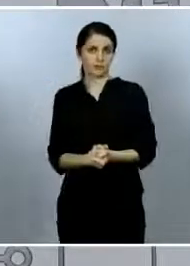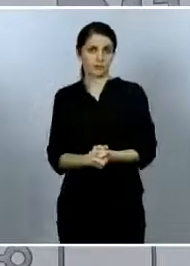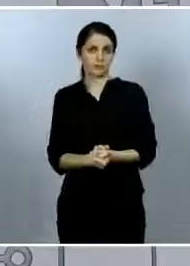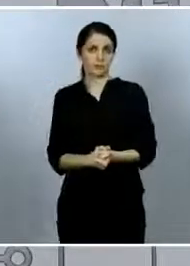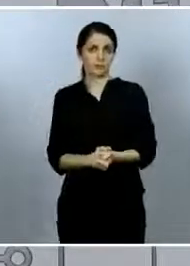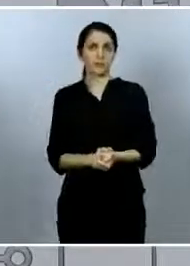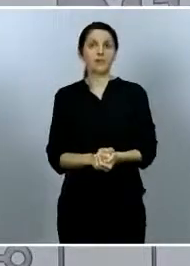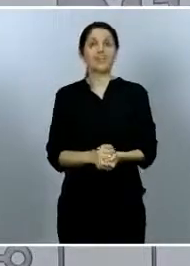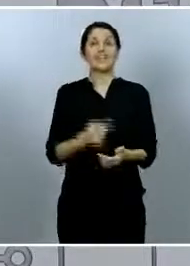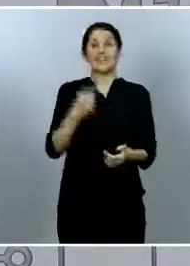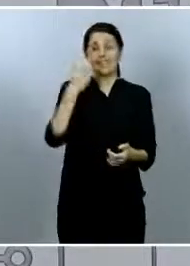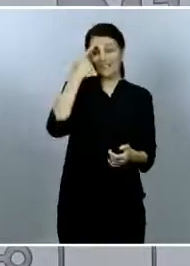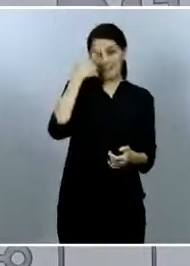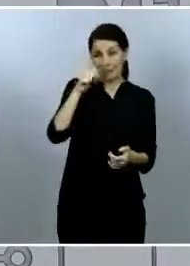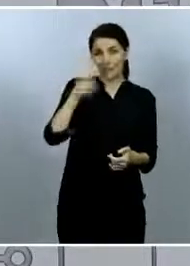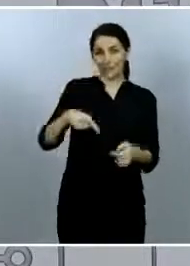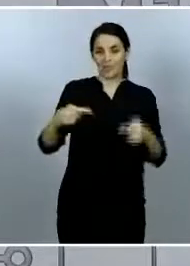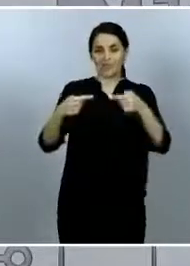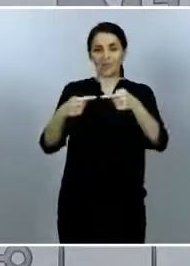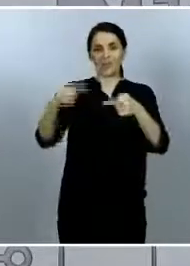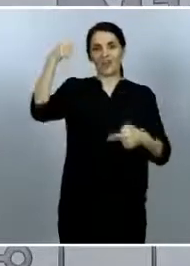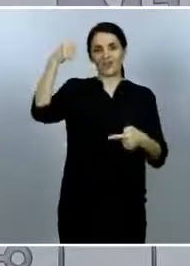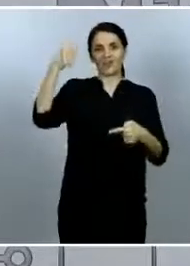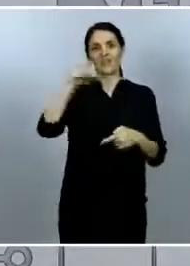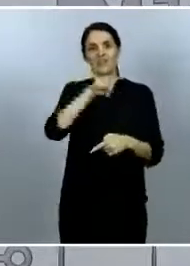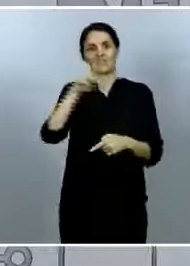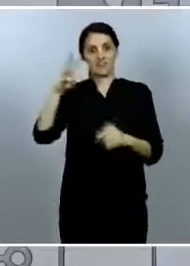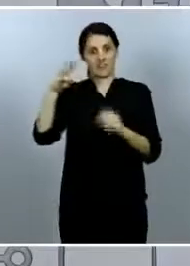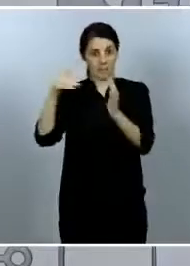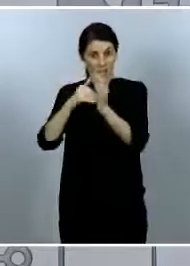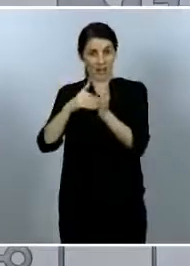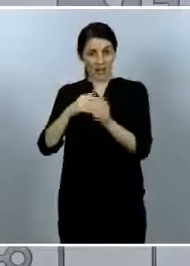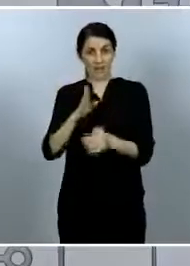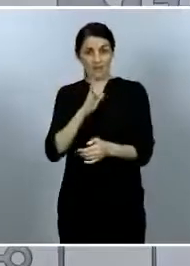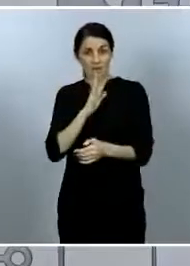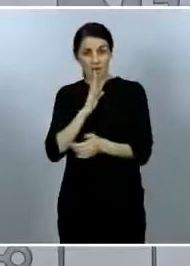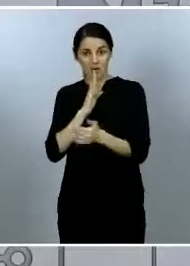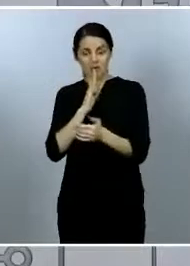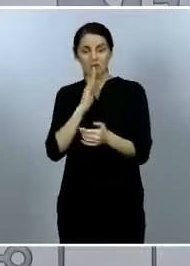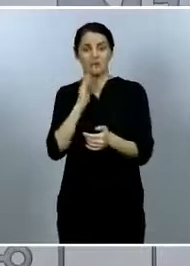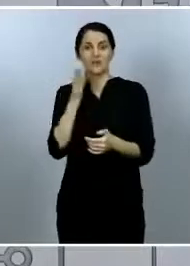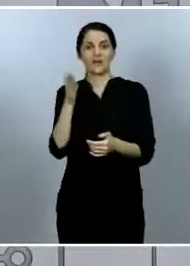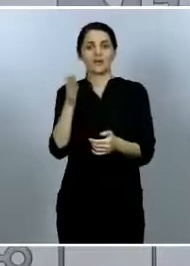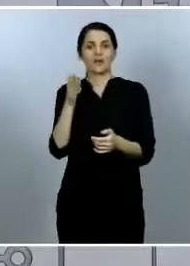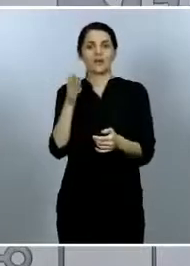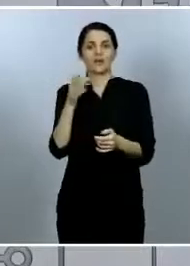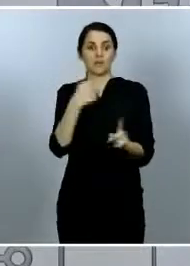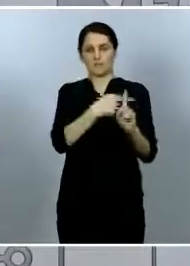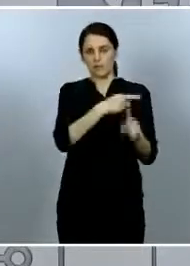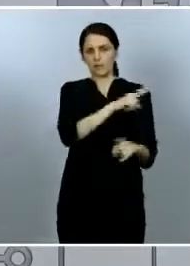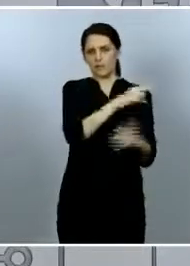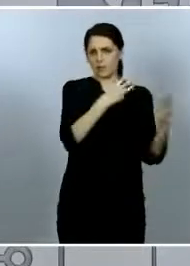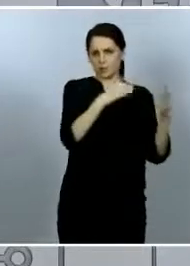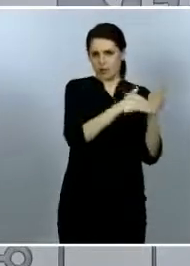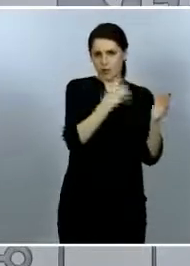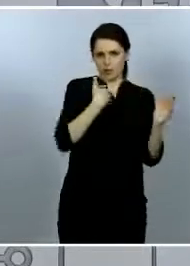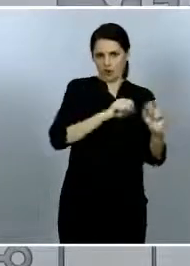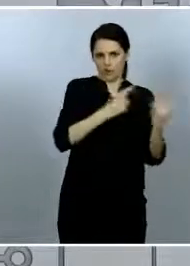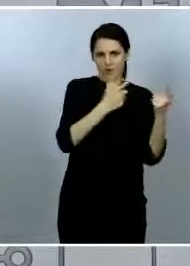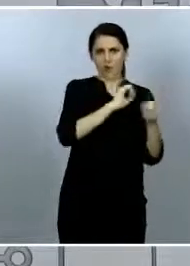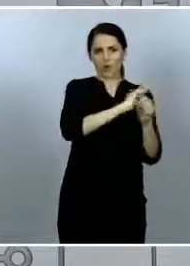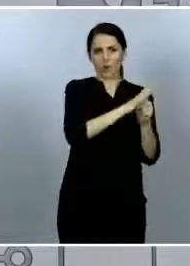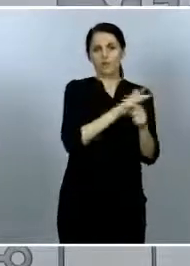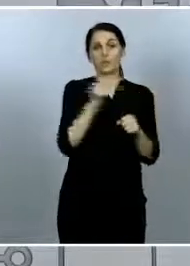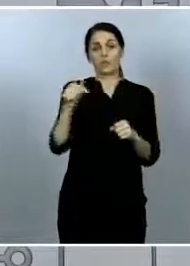esos 13.000 además de los 28.000 o 29.000 que tenemos por coronavirus sabemos que entre esos